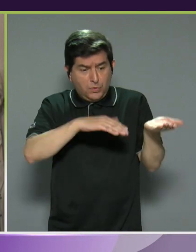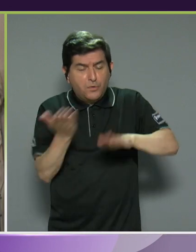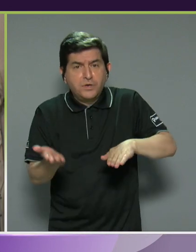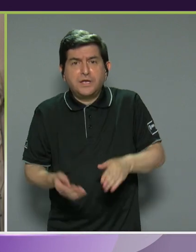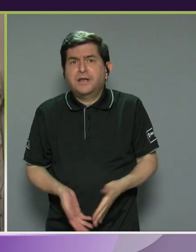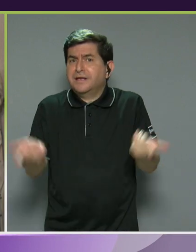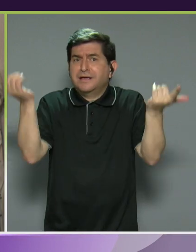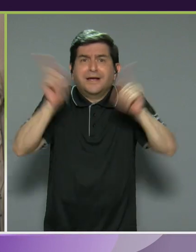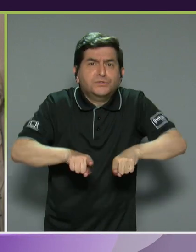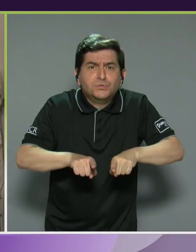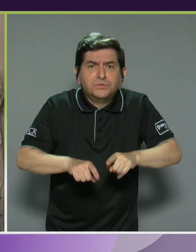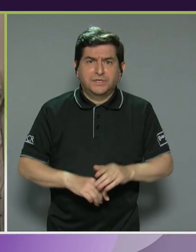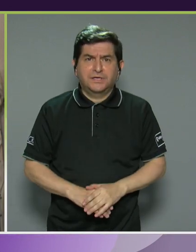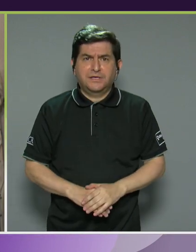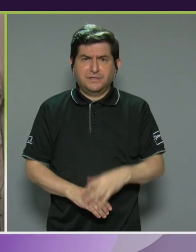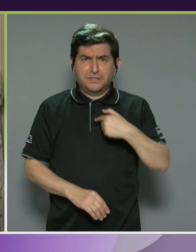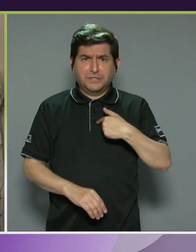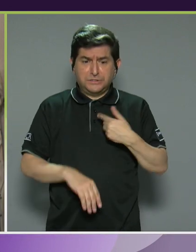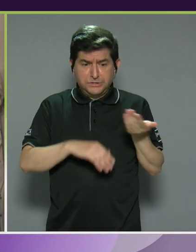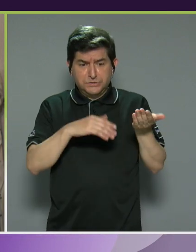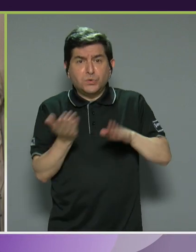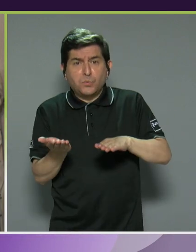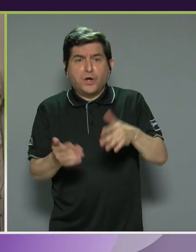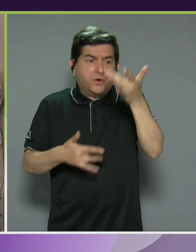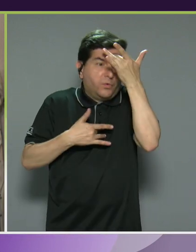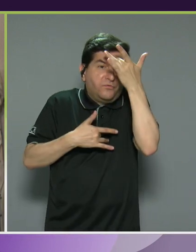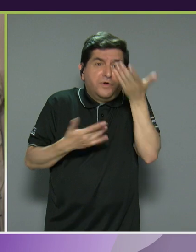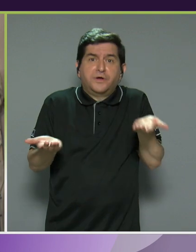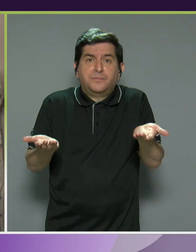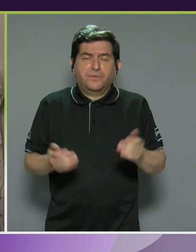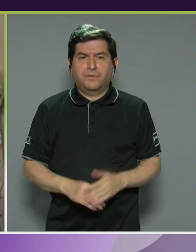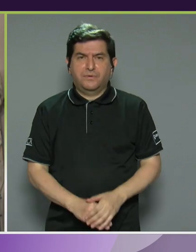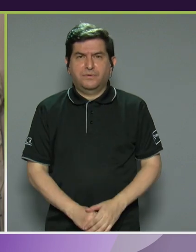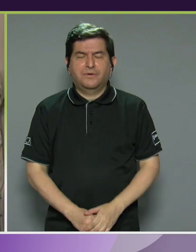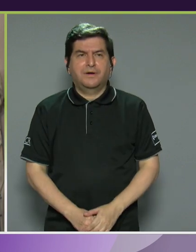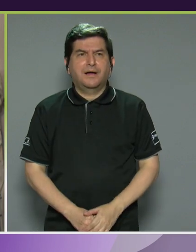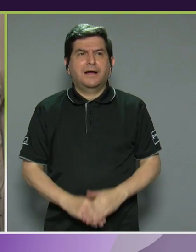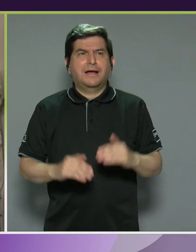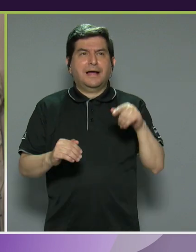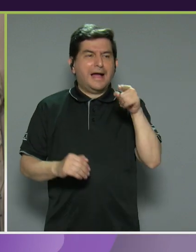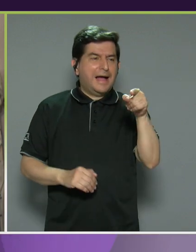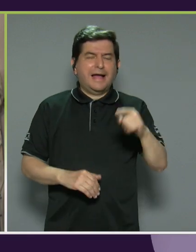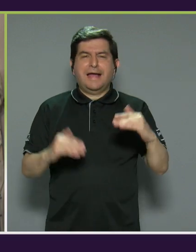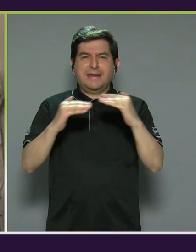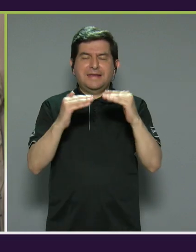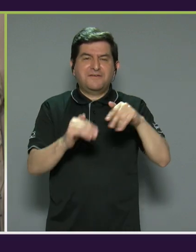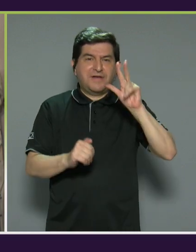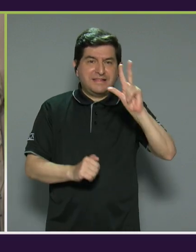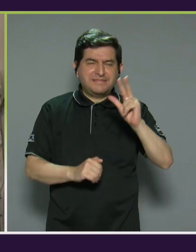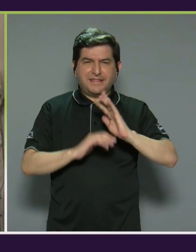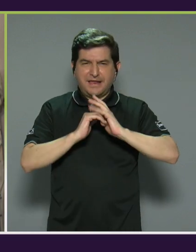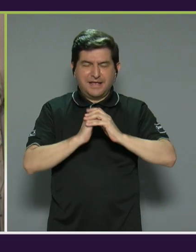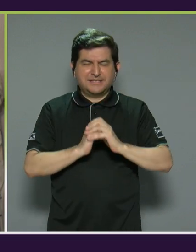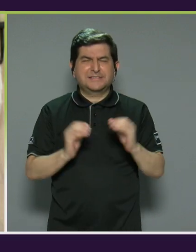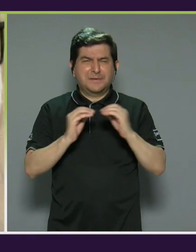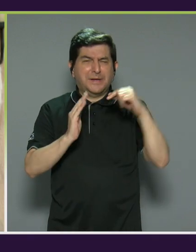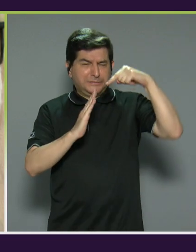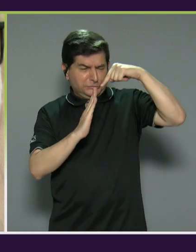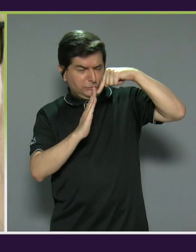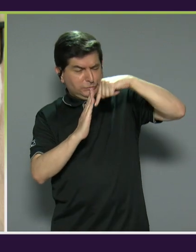a si yo me enfermo? Y sobre todo, como les digo, cuando son un nivel 3 de autismo, que es un nivel más comprometido.